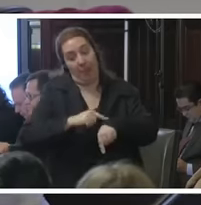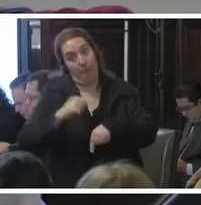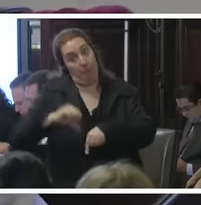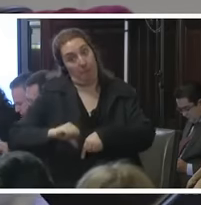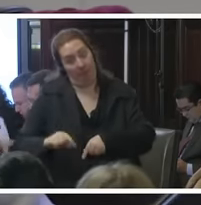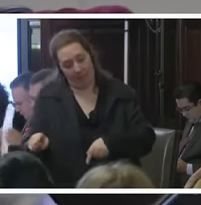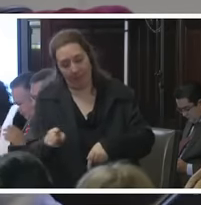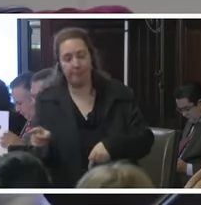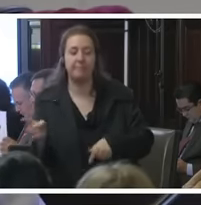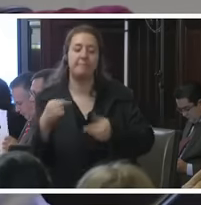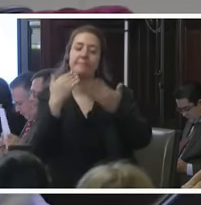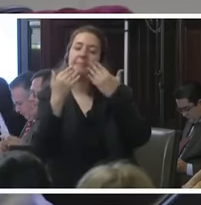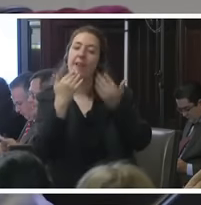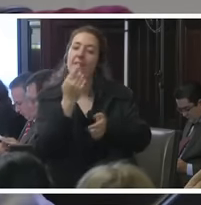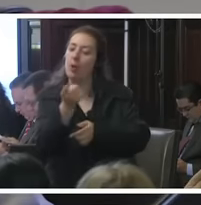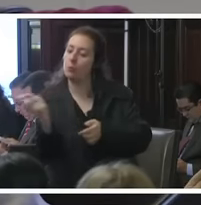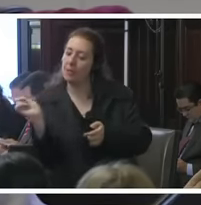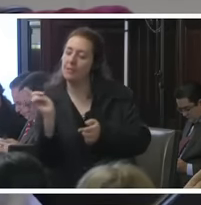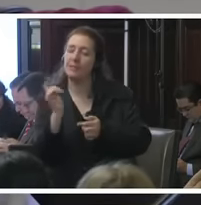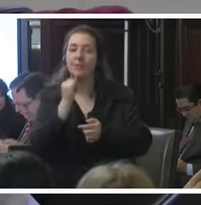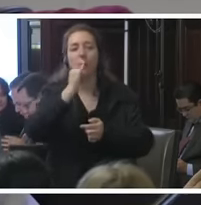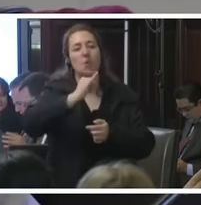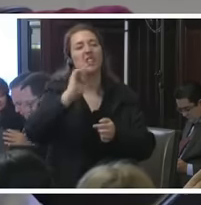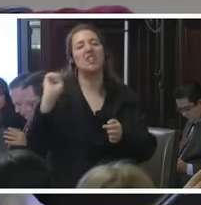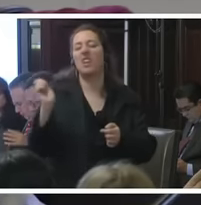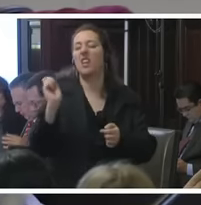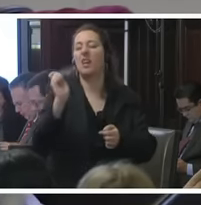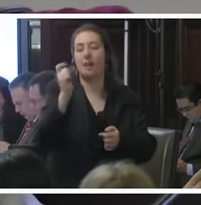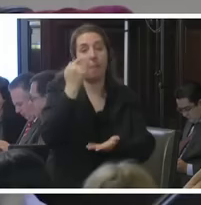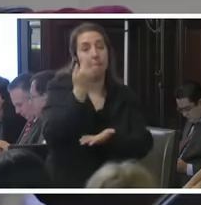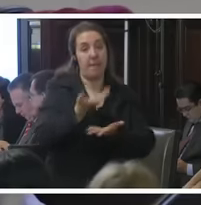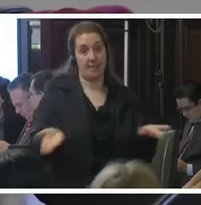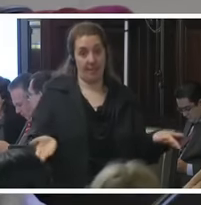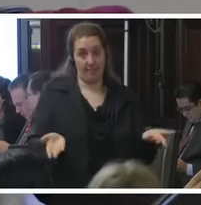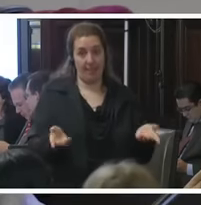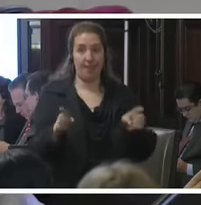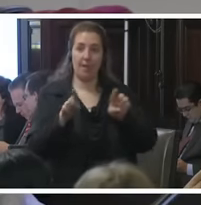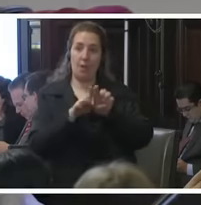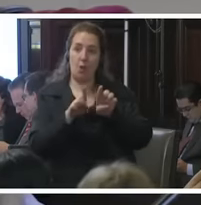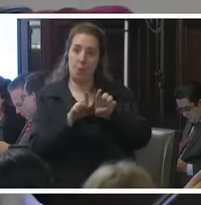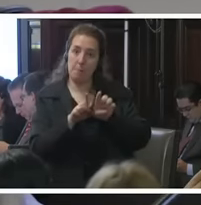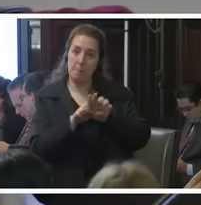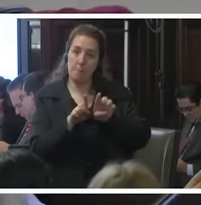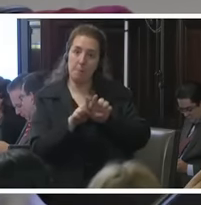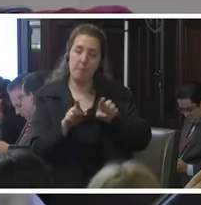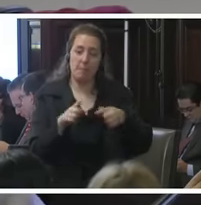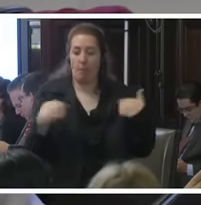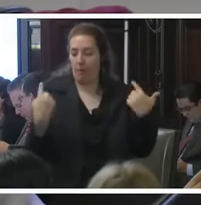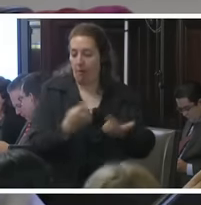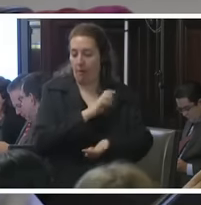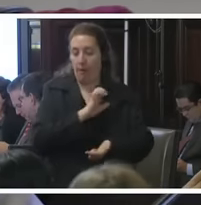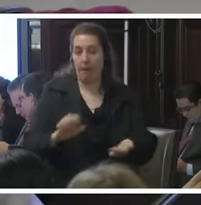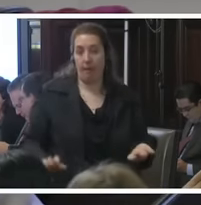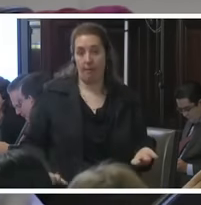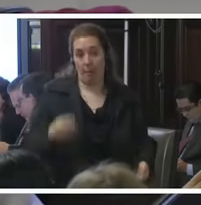Al hablar, ustedes se identifican, se presentan. Y lo mismo corresponde al Estado de México,